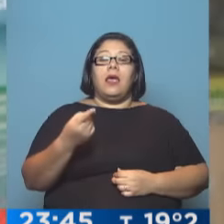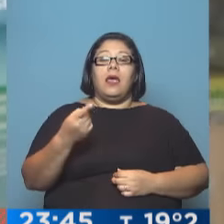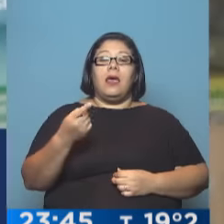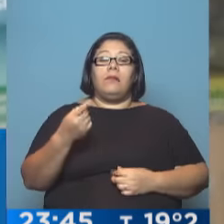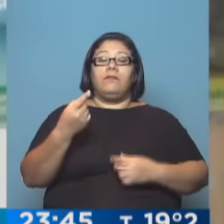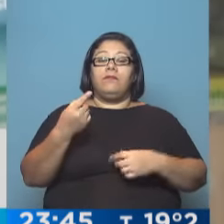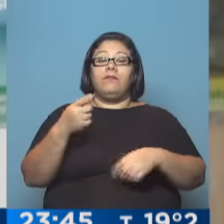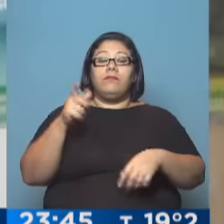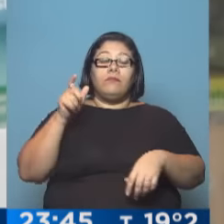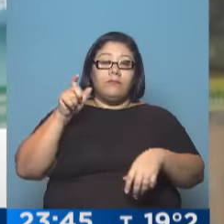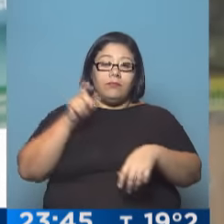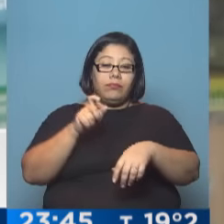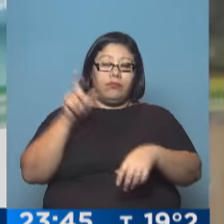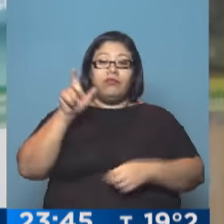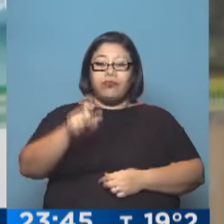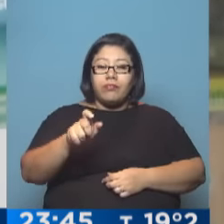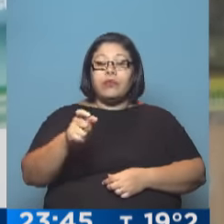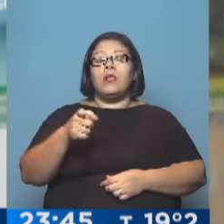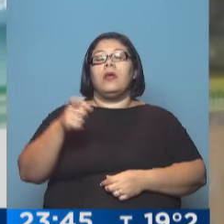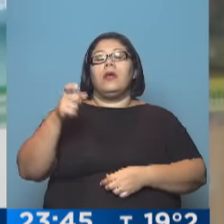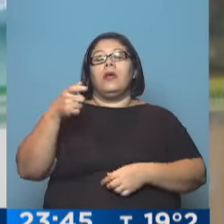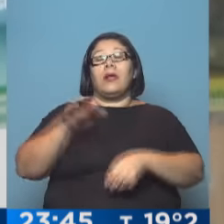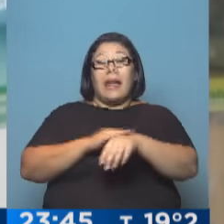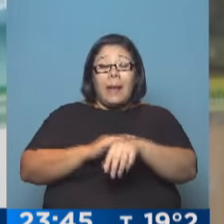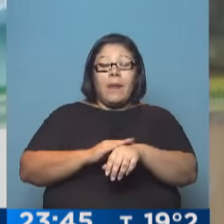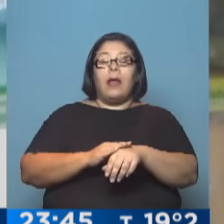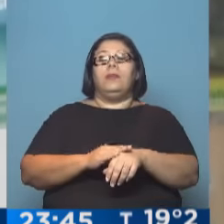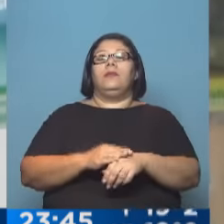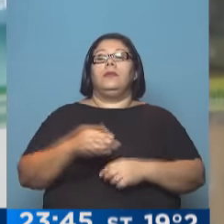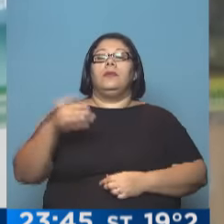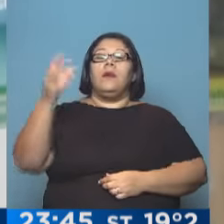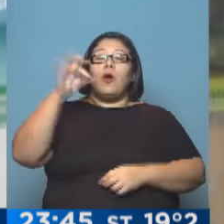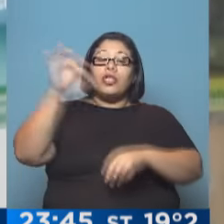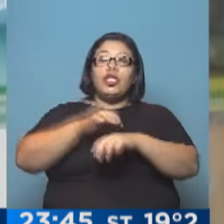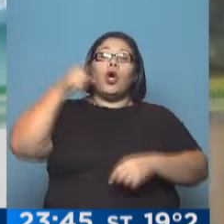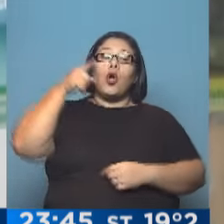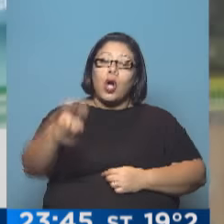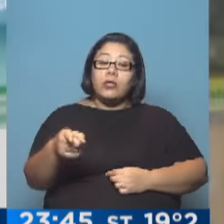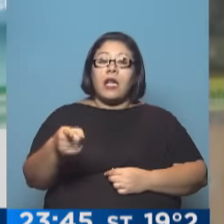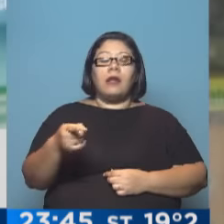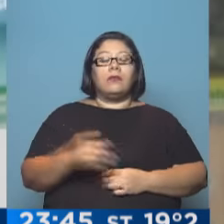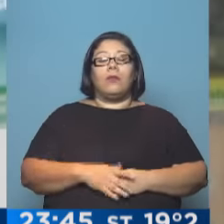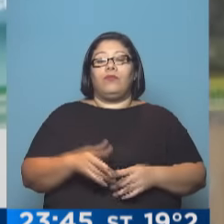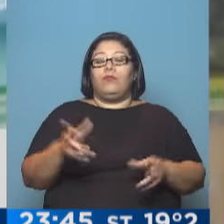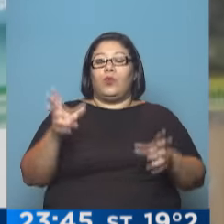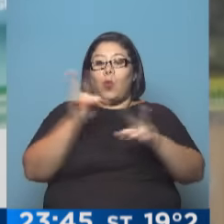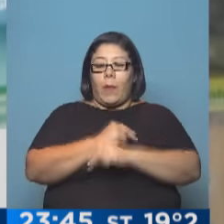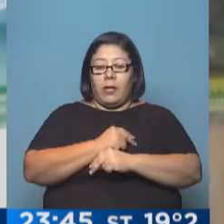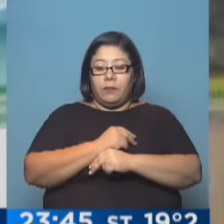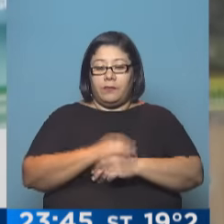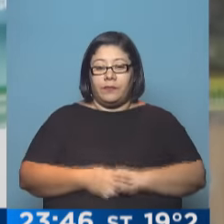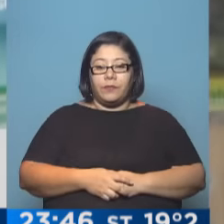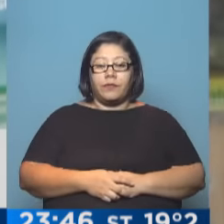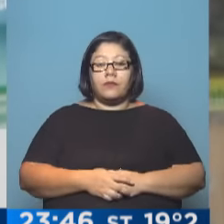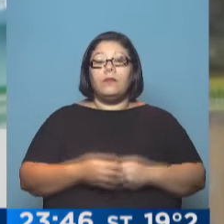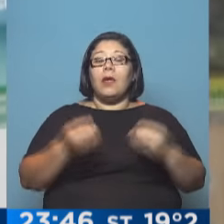Estamos con faltantes de repelentes. Las farmacias desde el mes de diciembre, esto se ha venido agudizando a medida que hubo cada vez